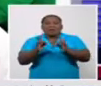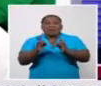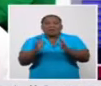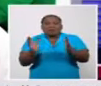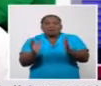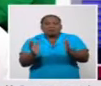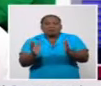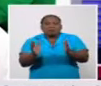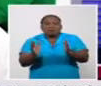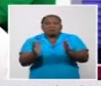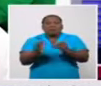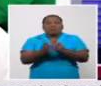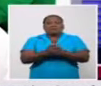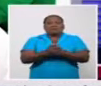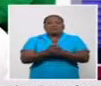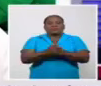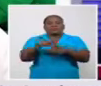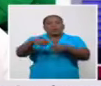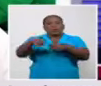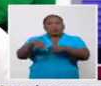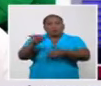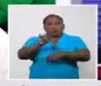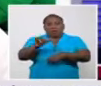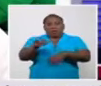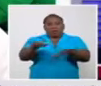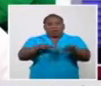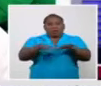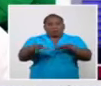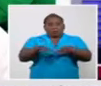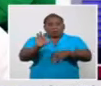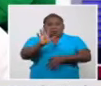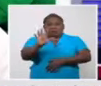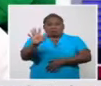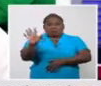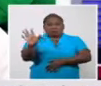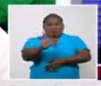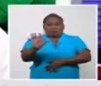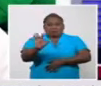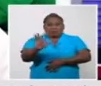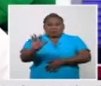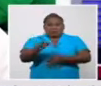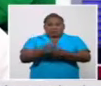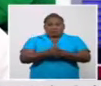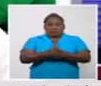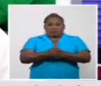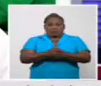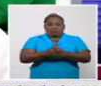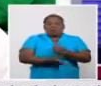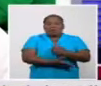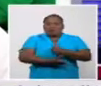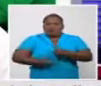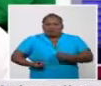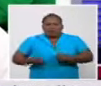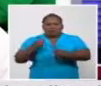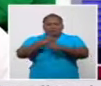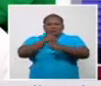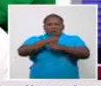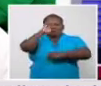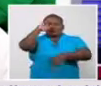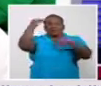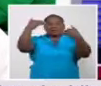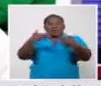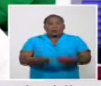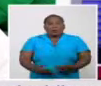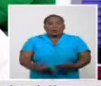también. Activos 555. Con ese esfuerzo, con todo el